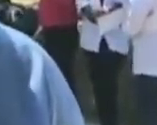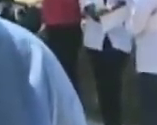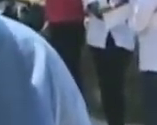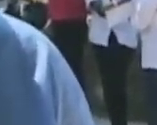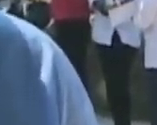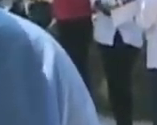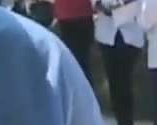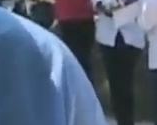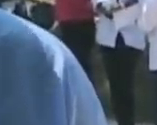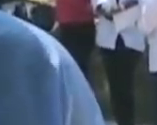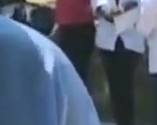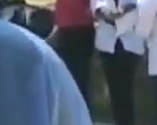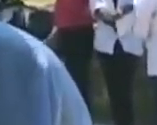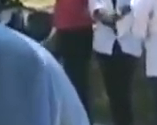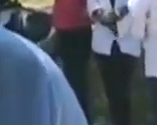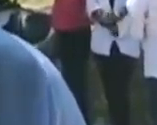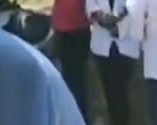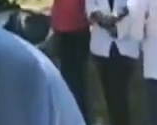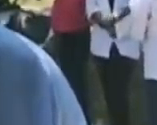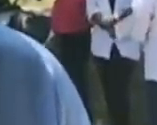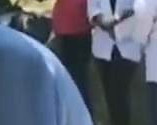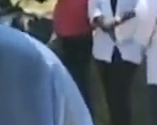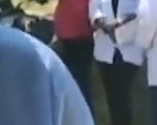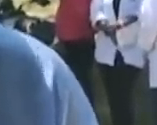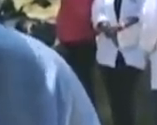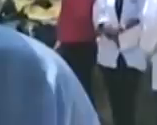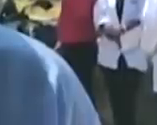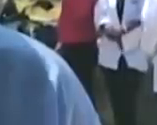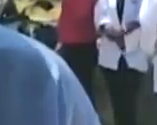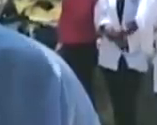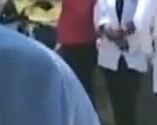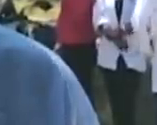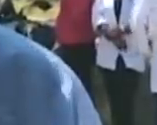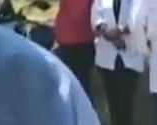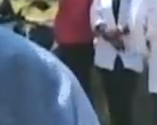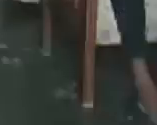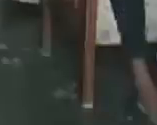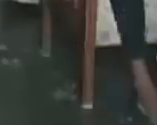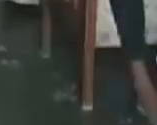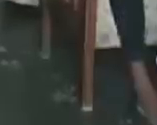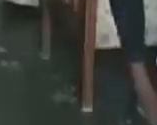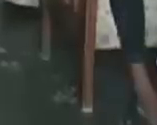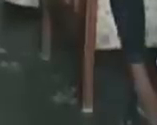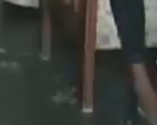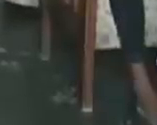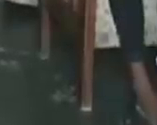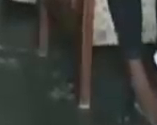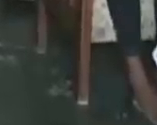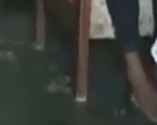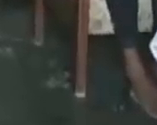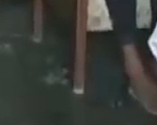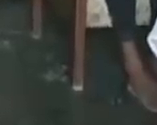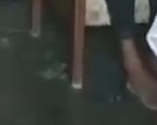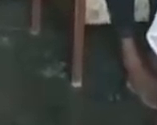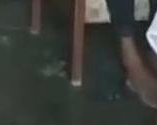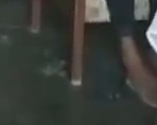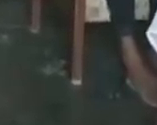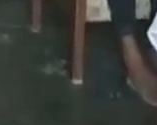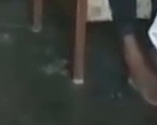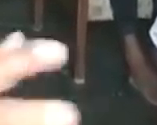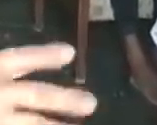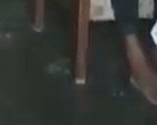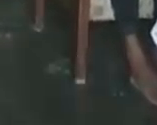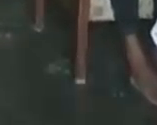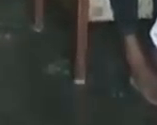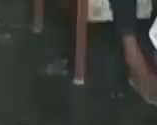son dos ni tres personas, es una multitud, que han tenido contacto con toda la comunidad. Estamos cerca de aquí, de la academia, entonces,